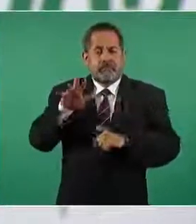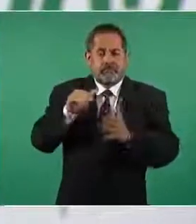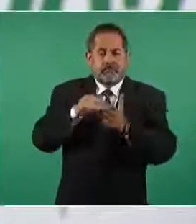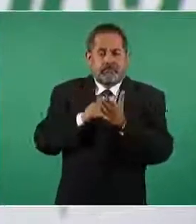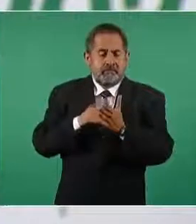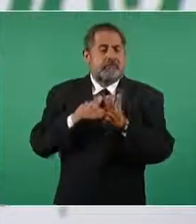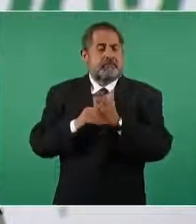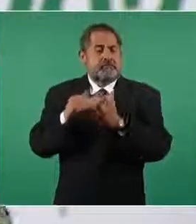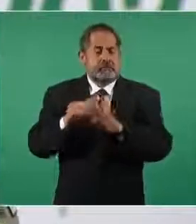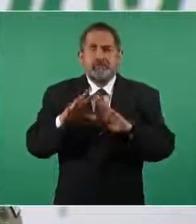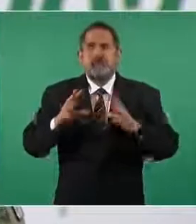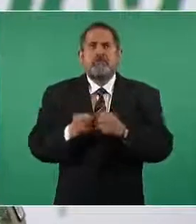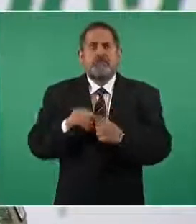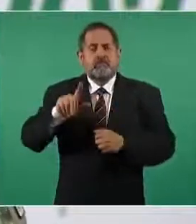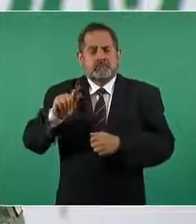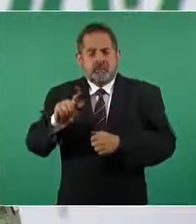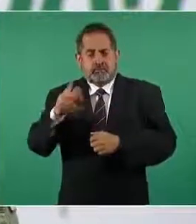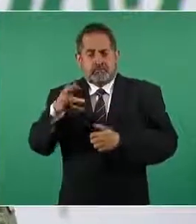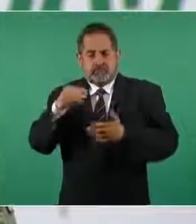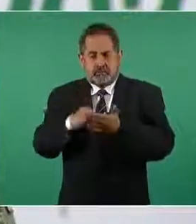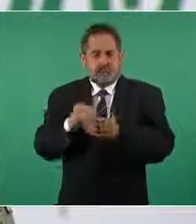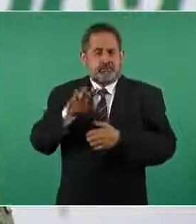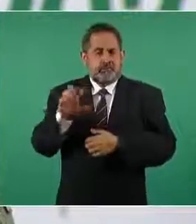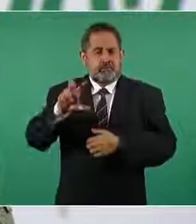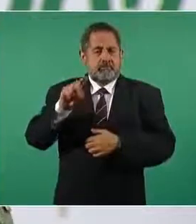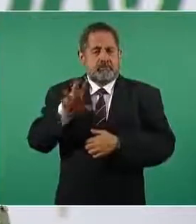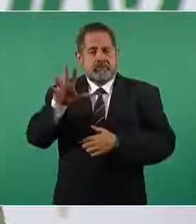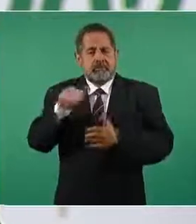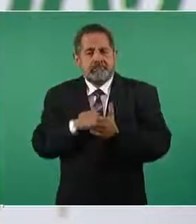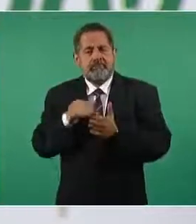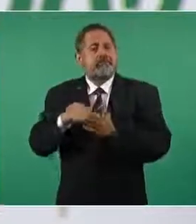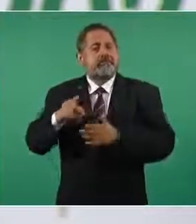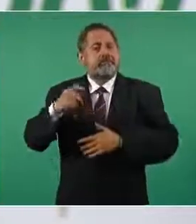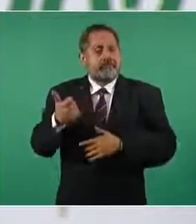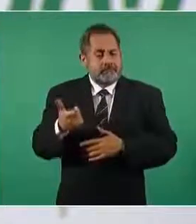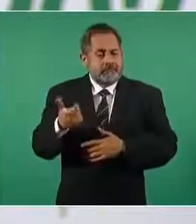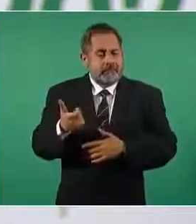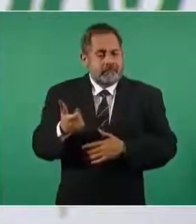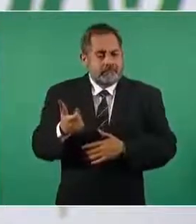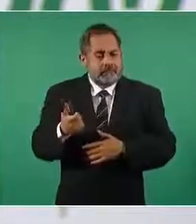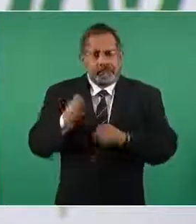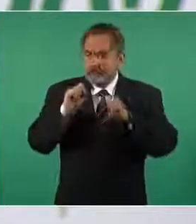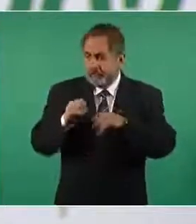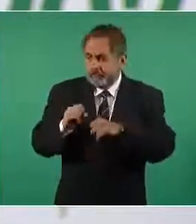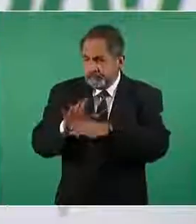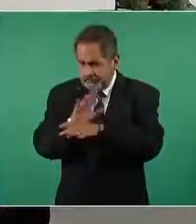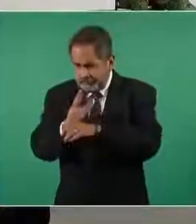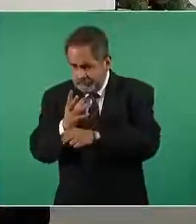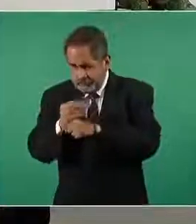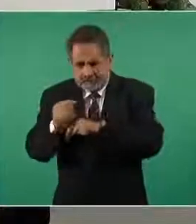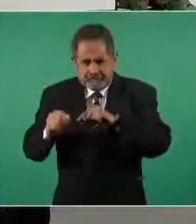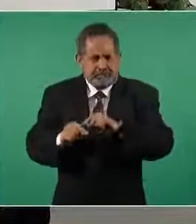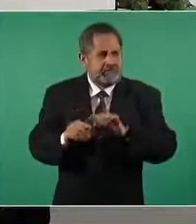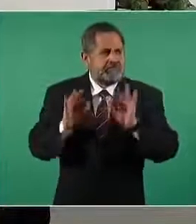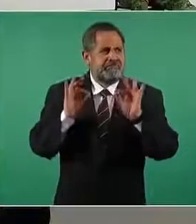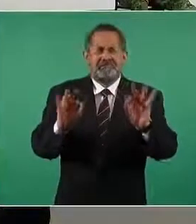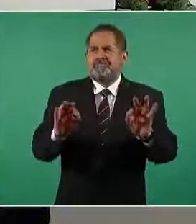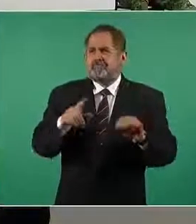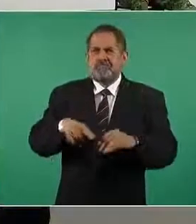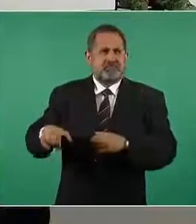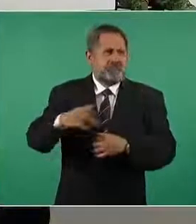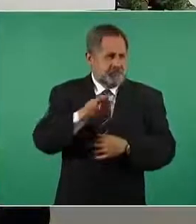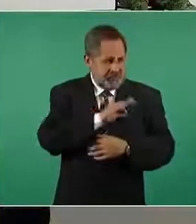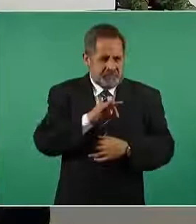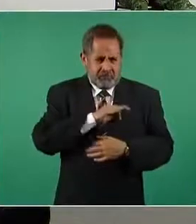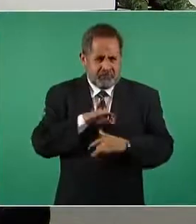millones quedó en 74 mil 535 millones de pesos sin modificar los alcances del proyecto los